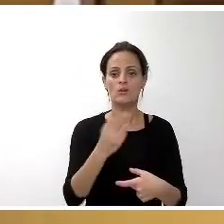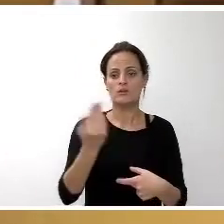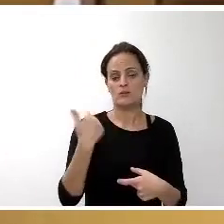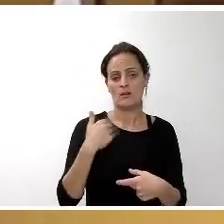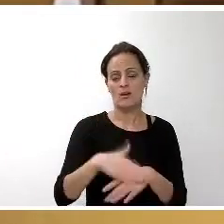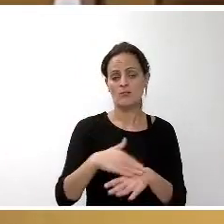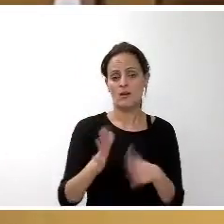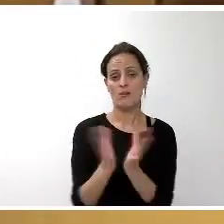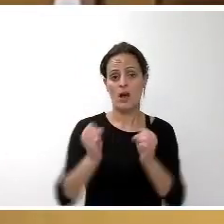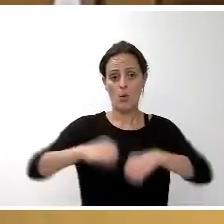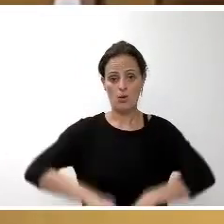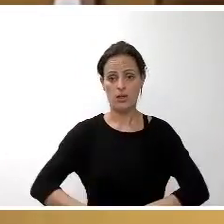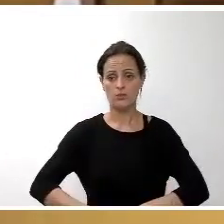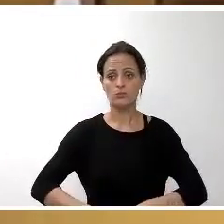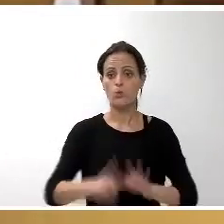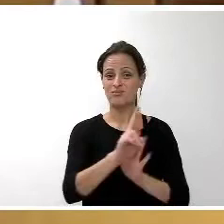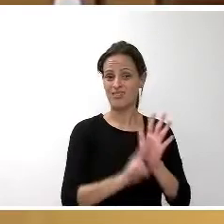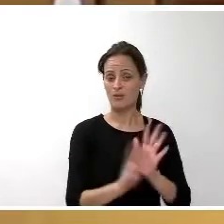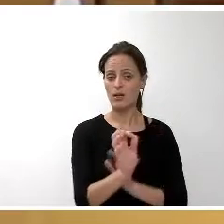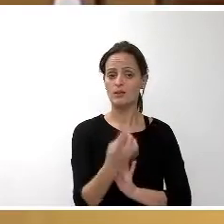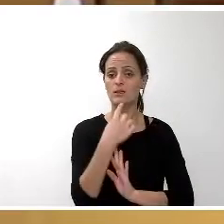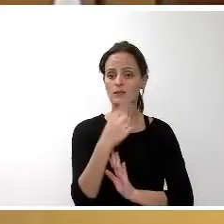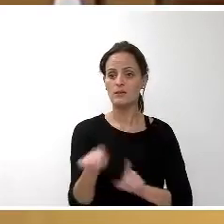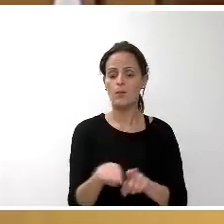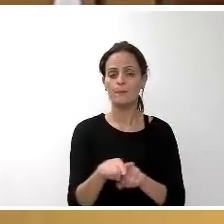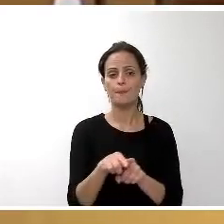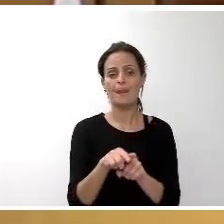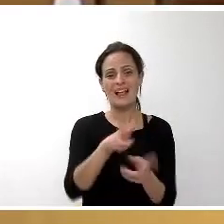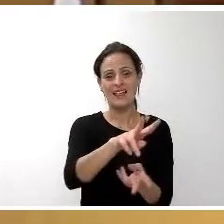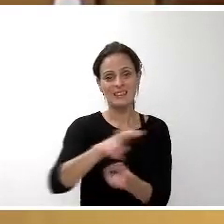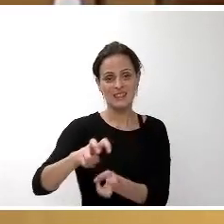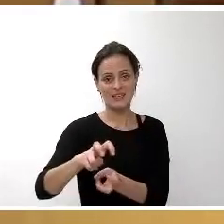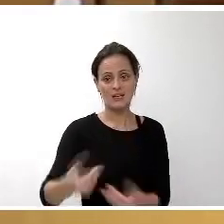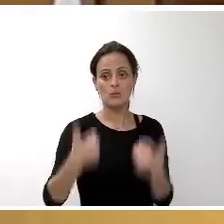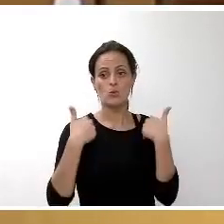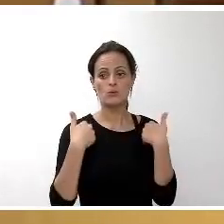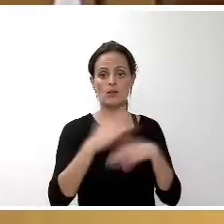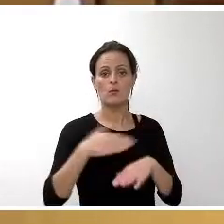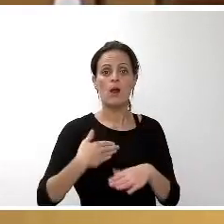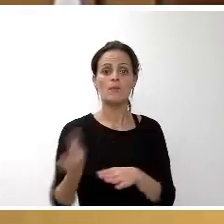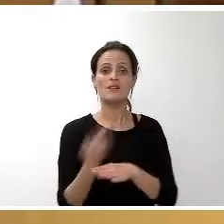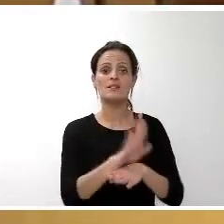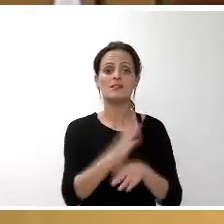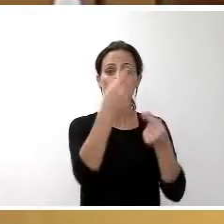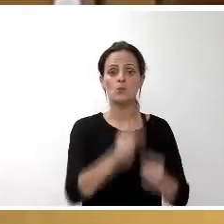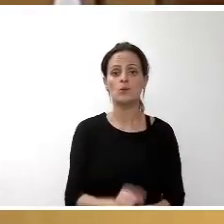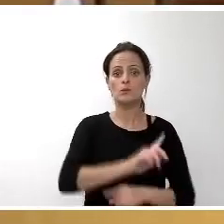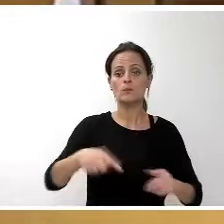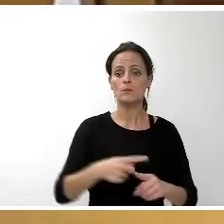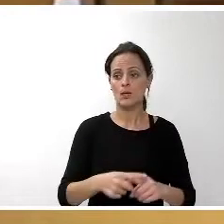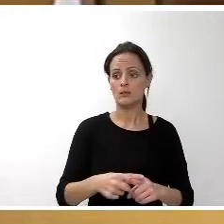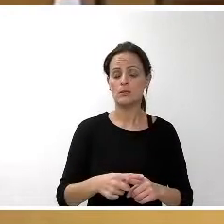en donde el director insular de Hacienda podrá presentar el proyecto de presupuesto y responder a las preguntas de los